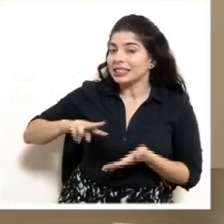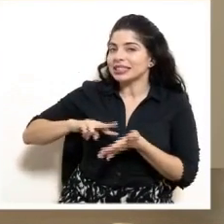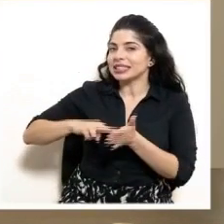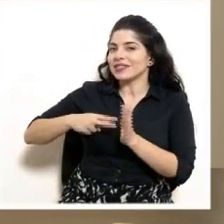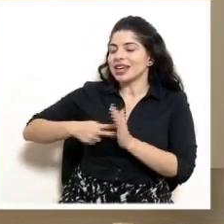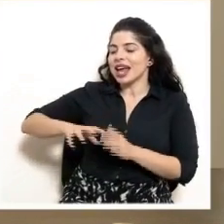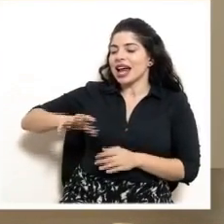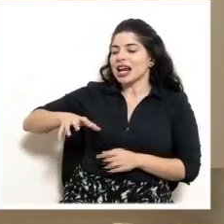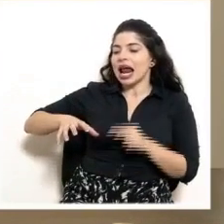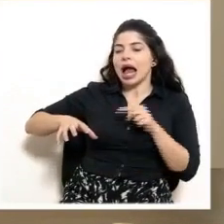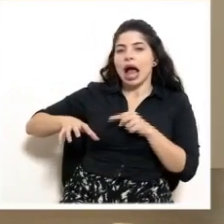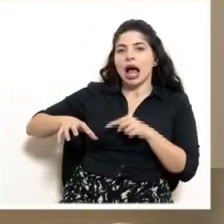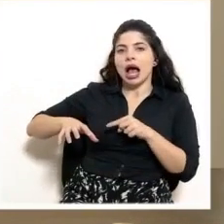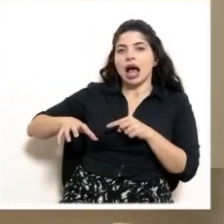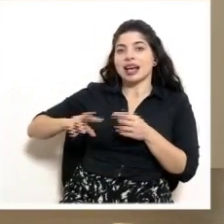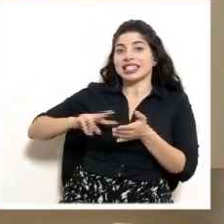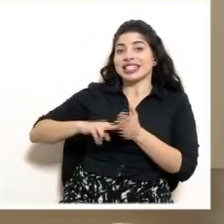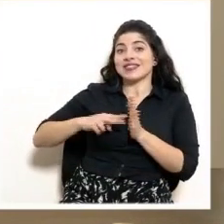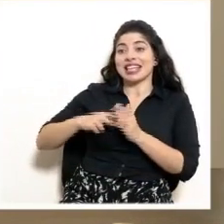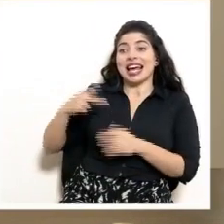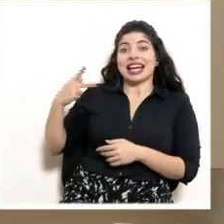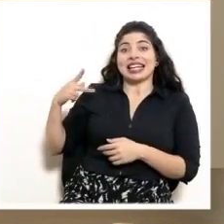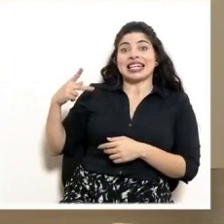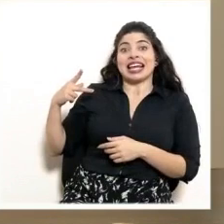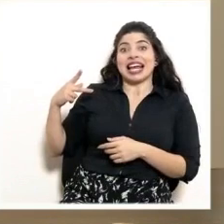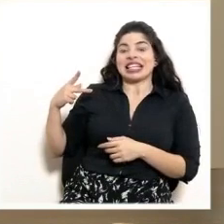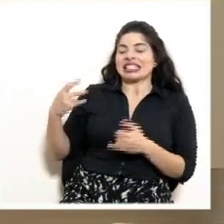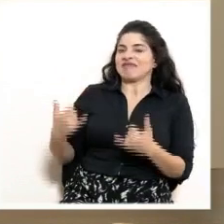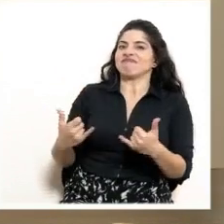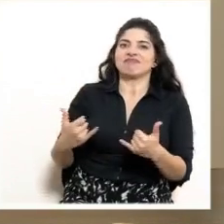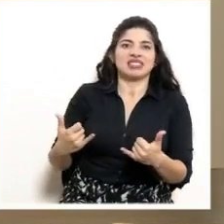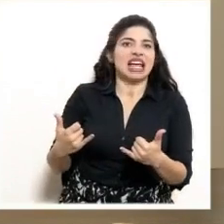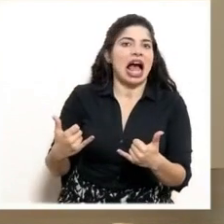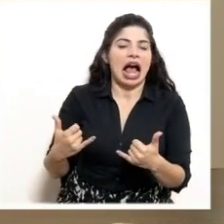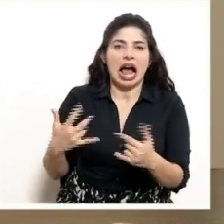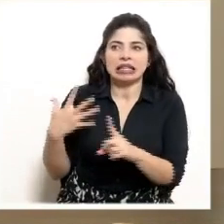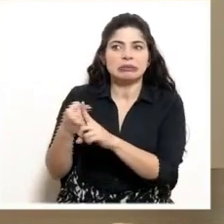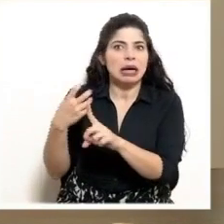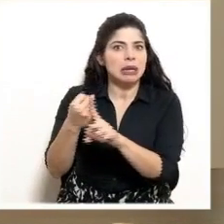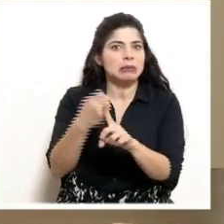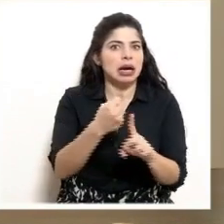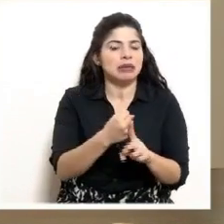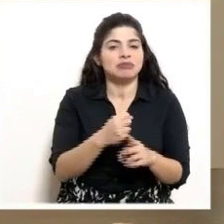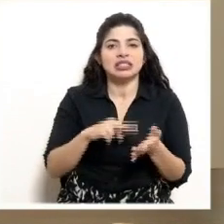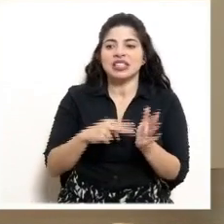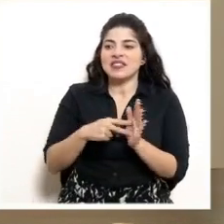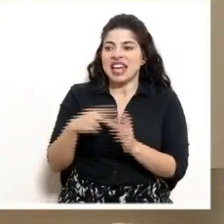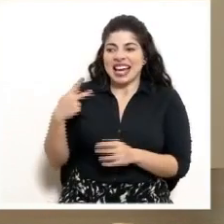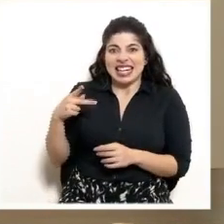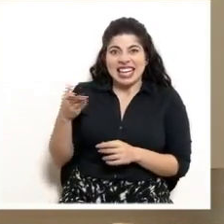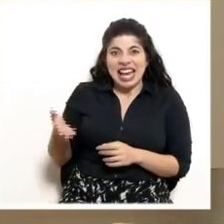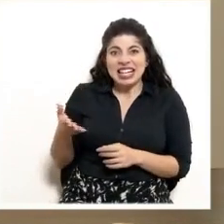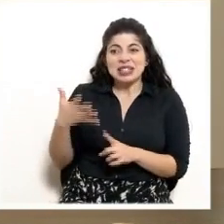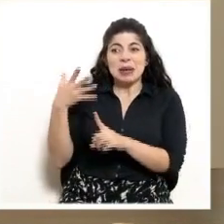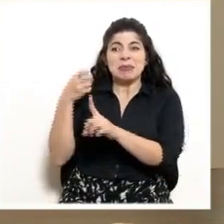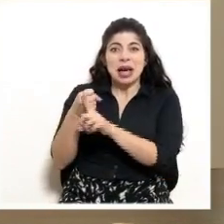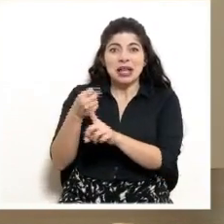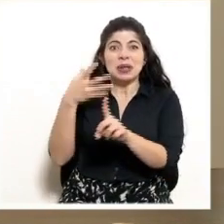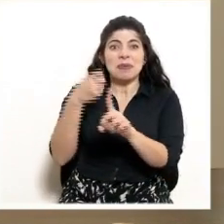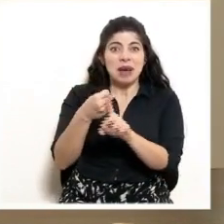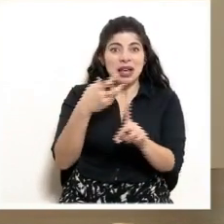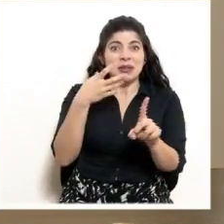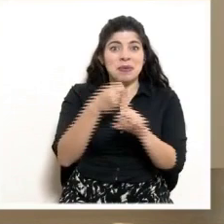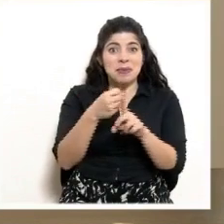alerta en donde la materialización del riesgo es inminente, en donde la materialización del riesgo y el impacto que podría